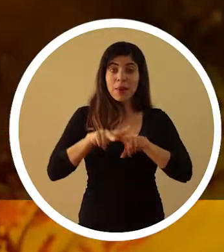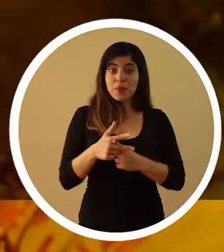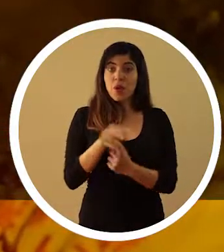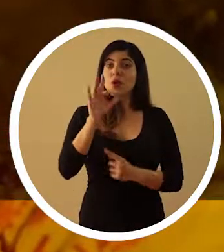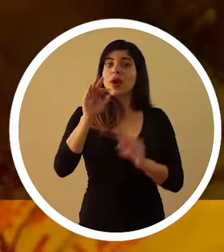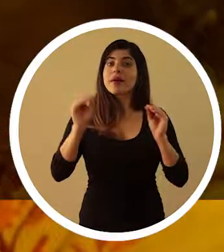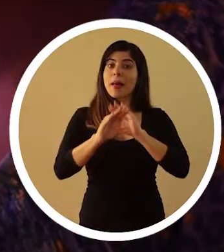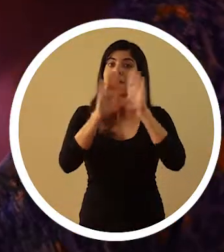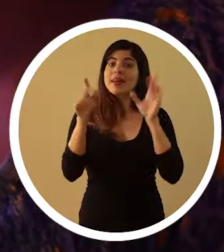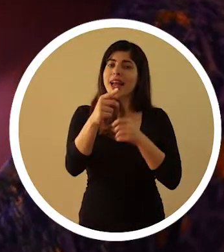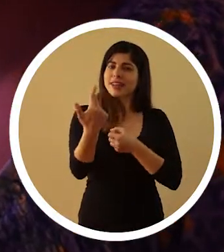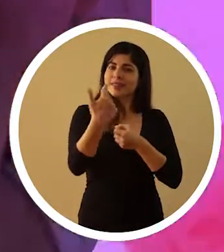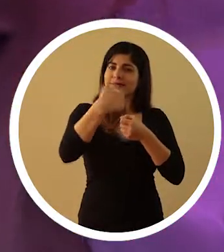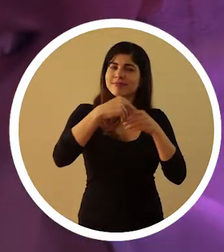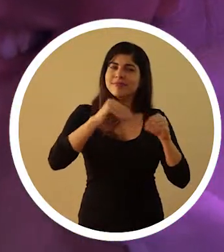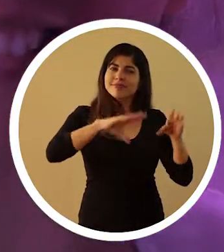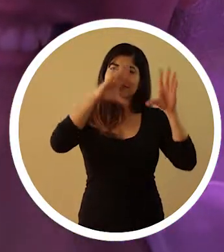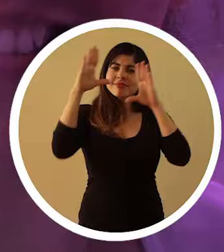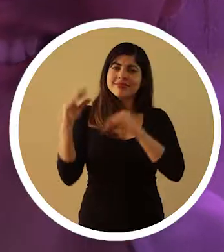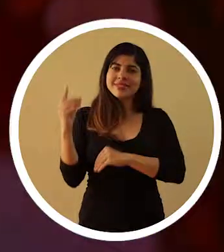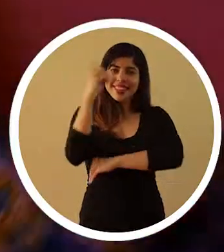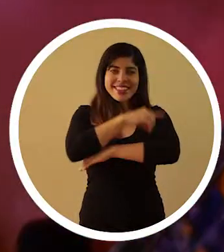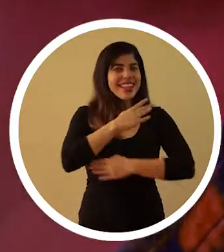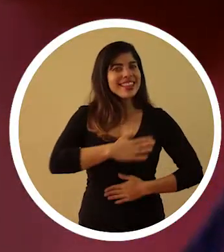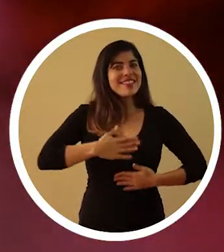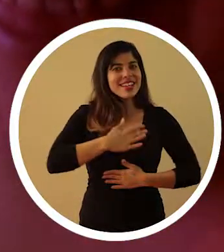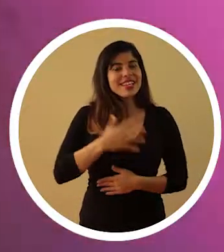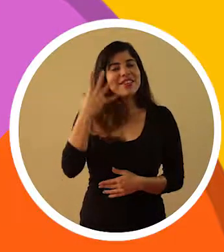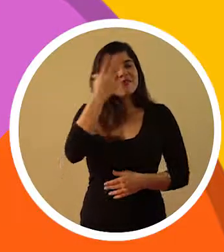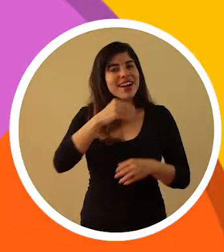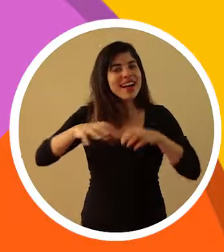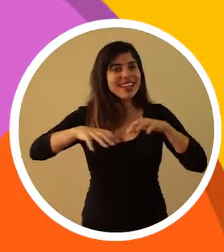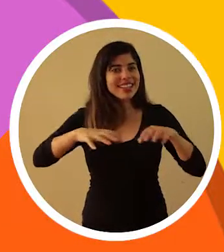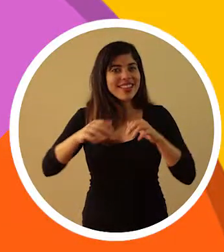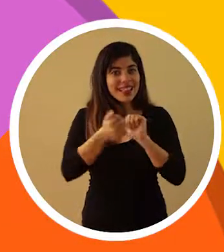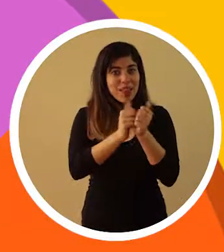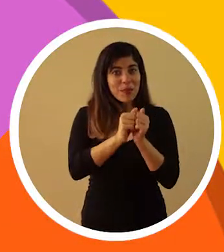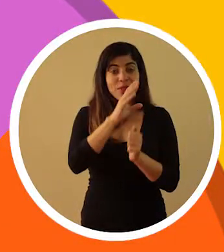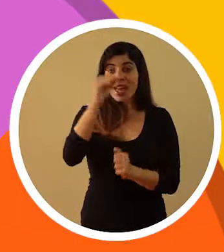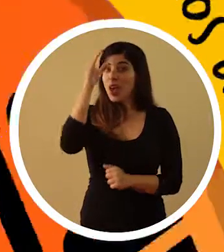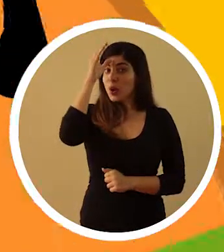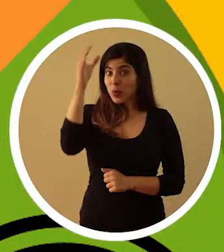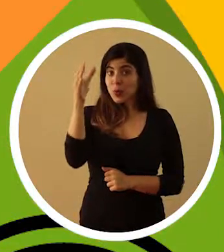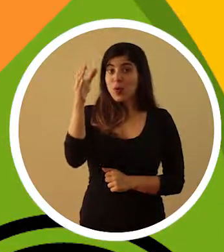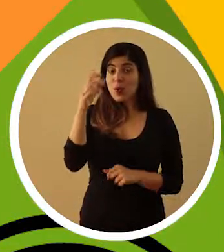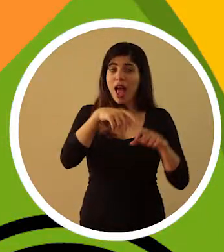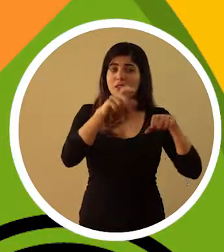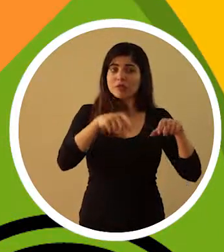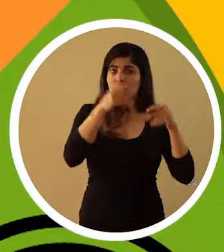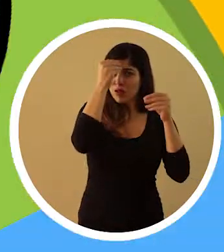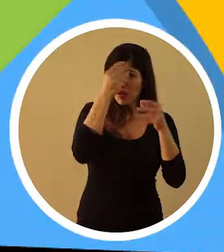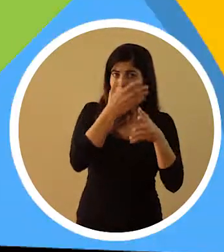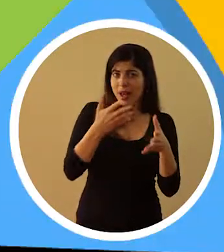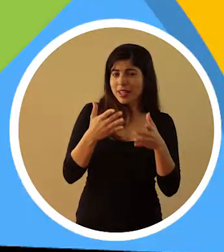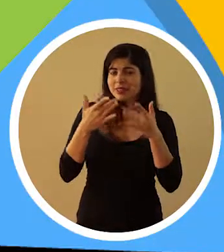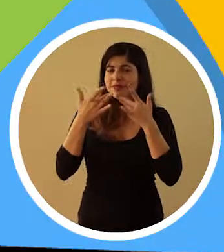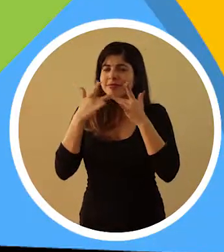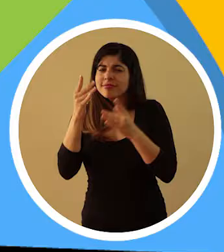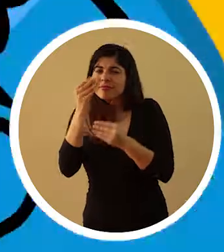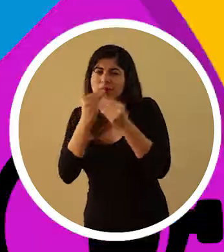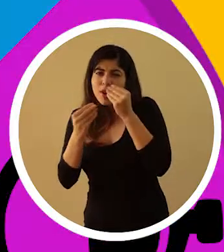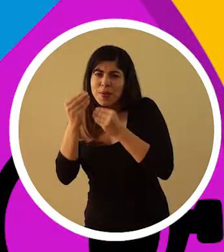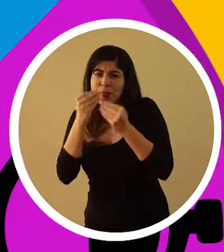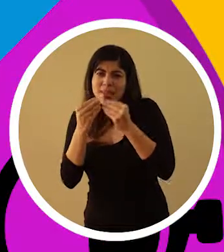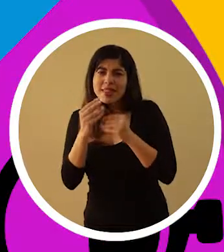9 de la mañana. Forma parte de un divertido día con maravillosas actividades deportivas y culturales, kioscos de información, deliciosas